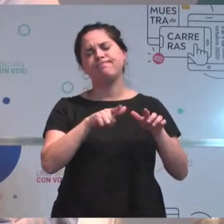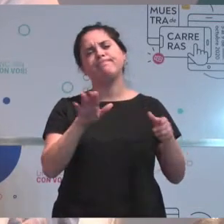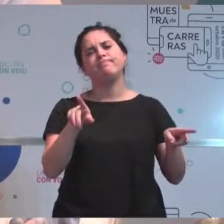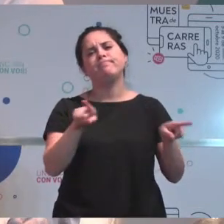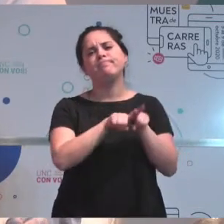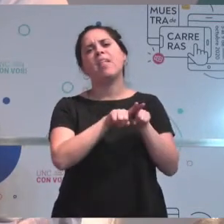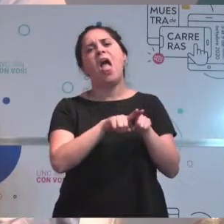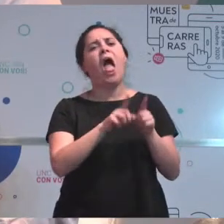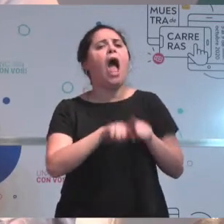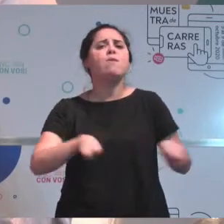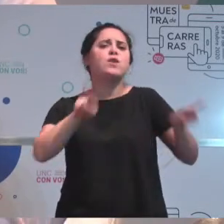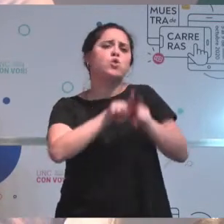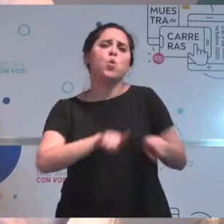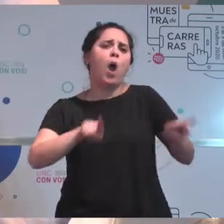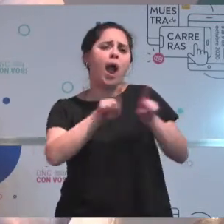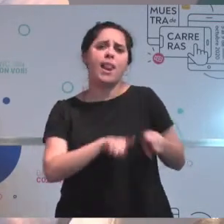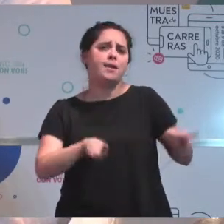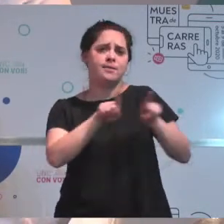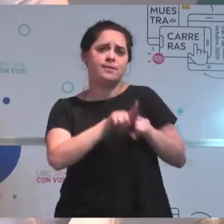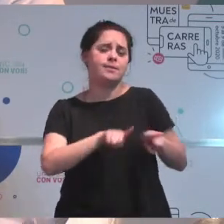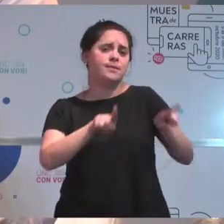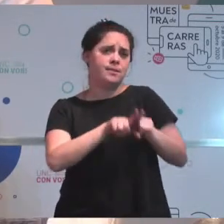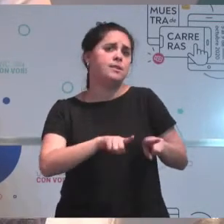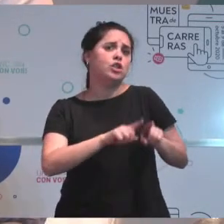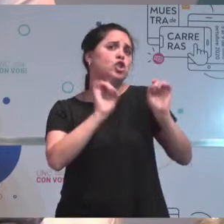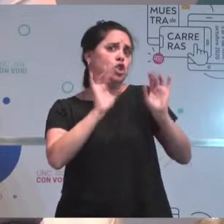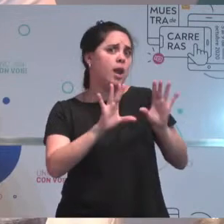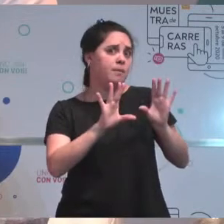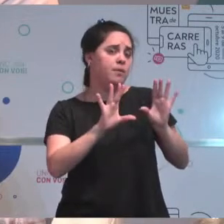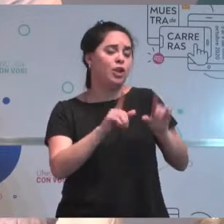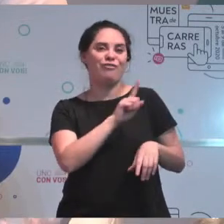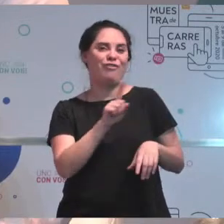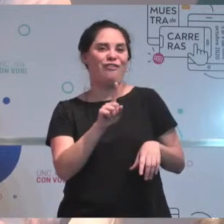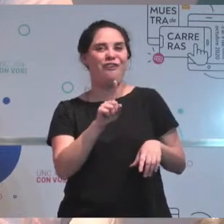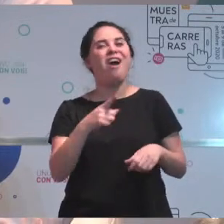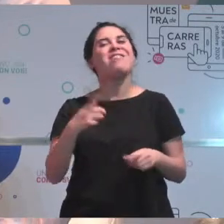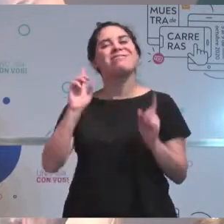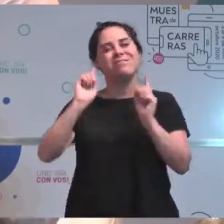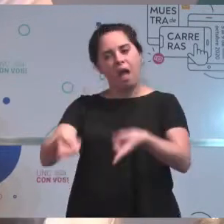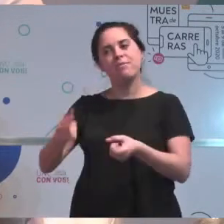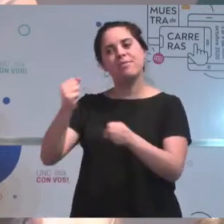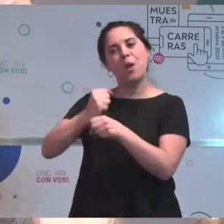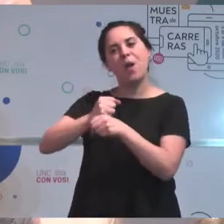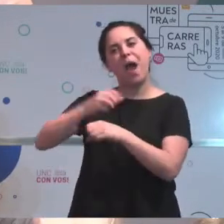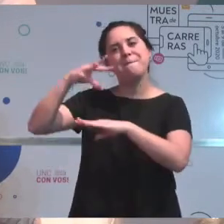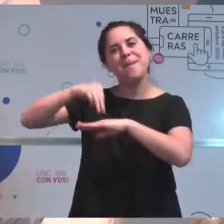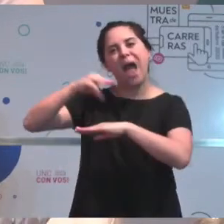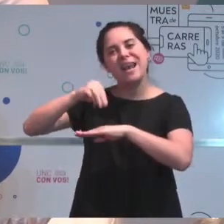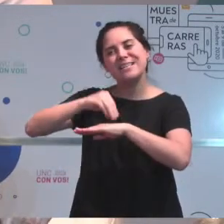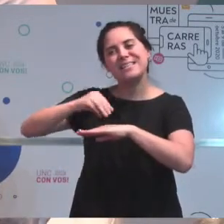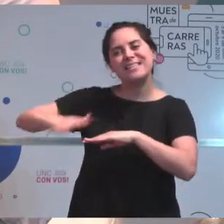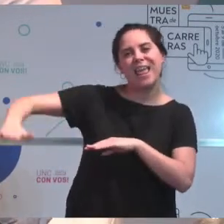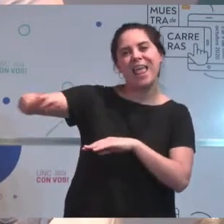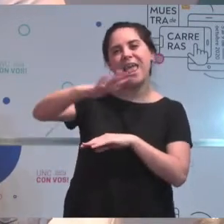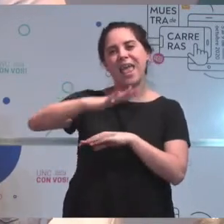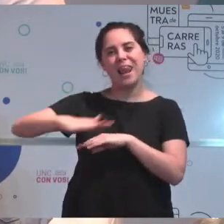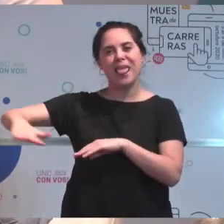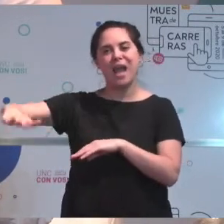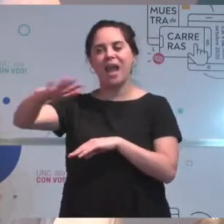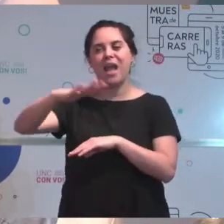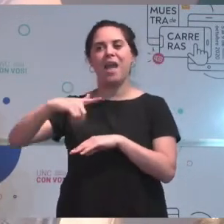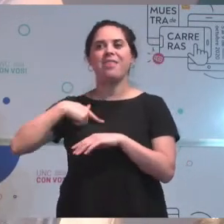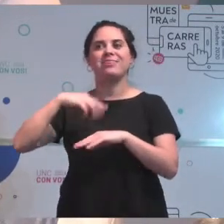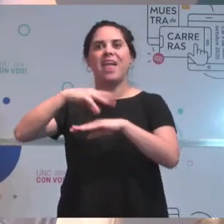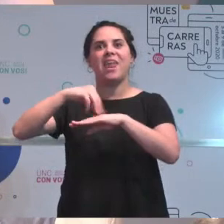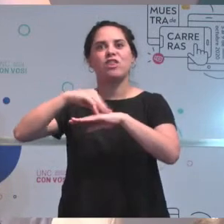digamos, habituales, cuando me refiero a habituales, es decir, bueno, trabajar con las parcelas, trabajar con los límites territoriales, sino también